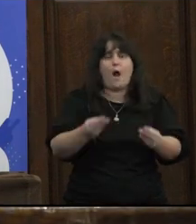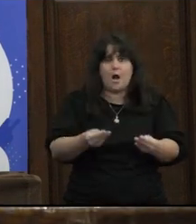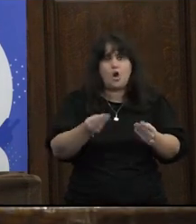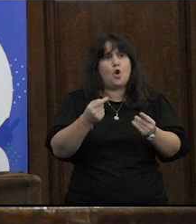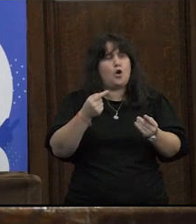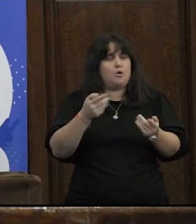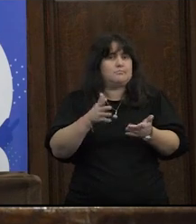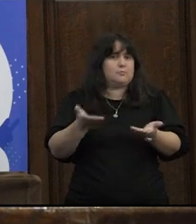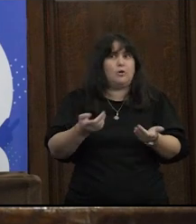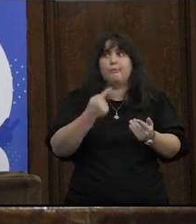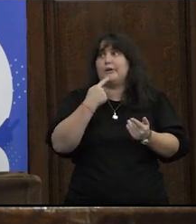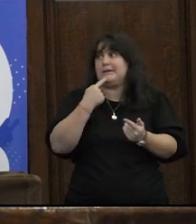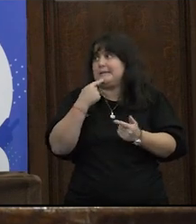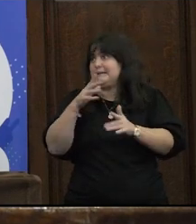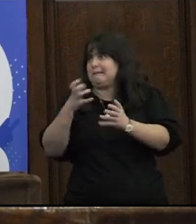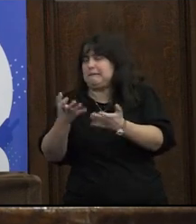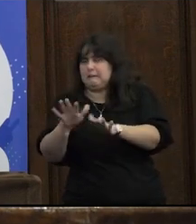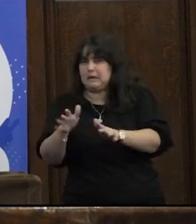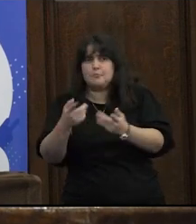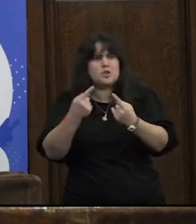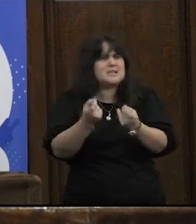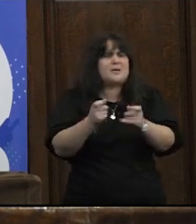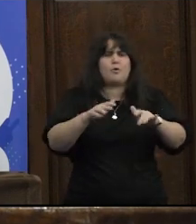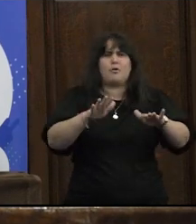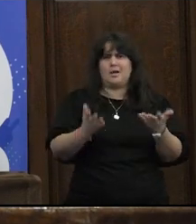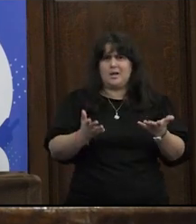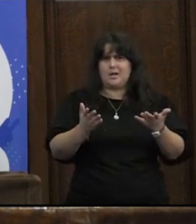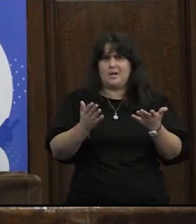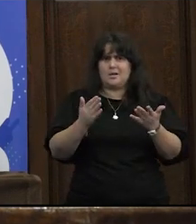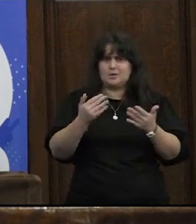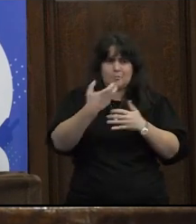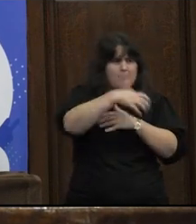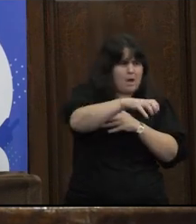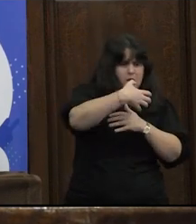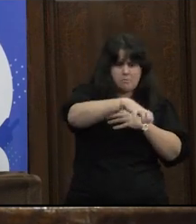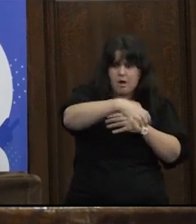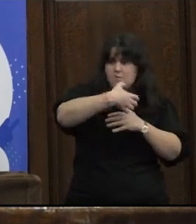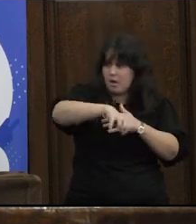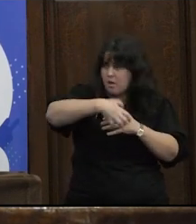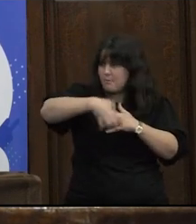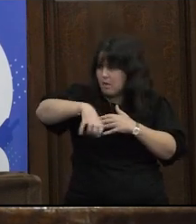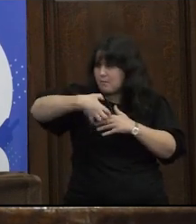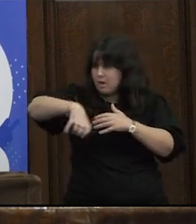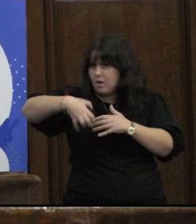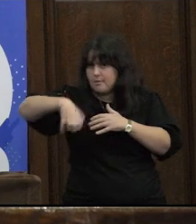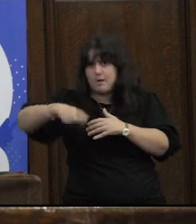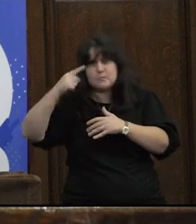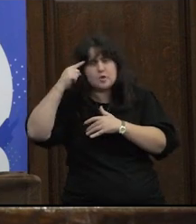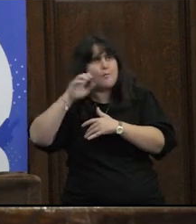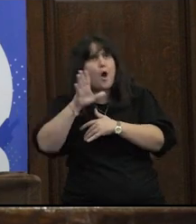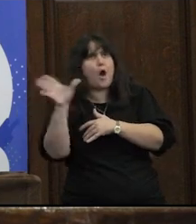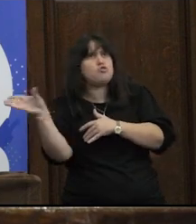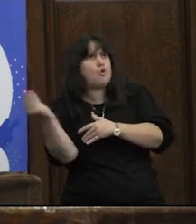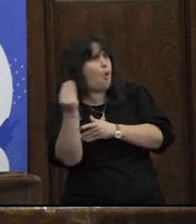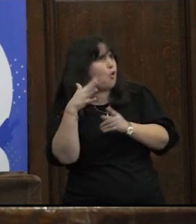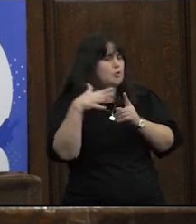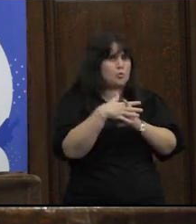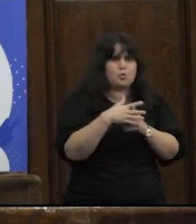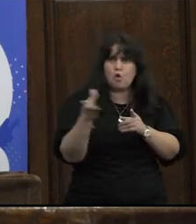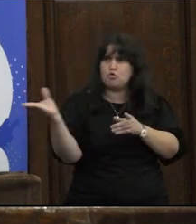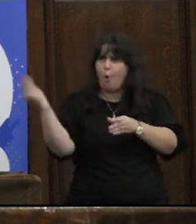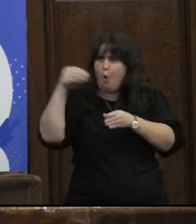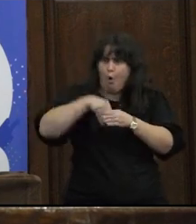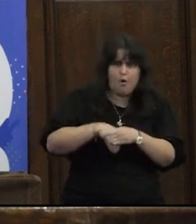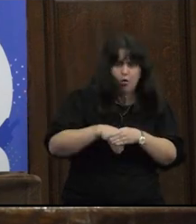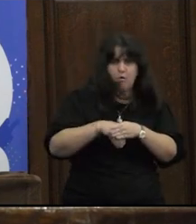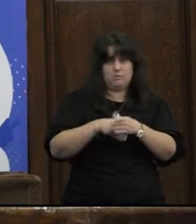de qué propósitos políticos pero ¿qué necesitamos? seguir generando categorías y categorías con la ilusión de que nos van a incluir a todos todos